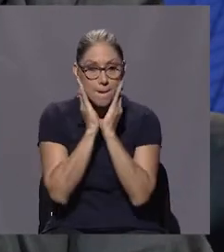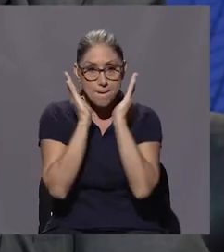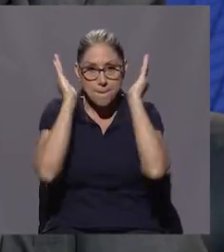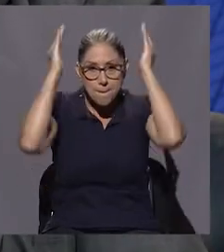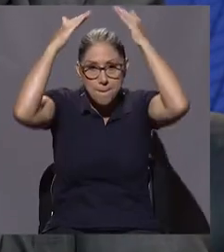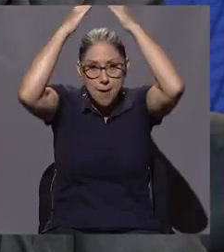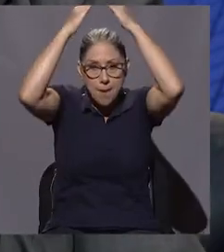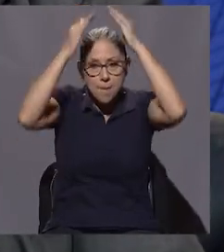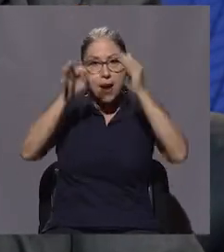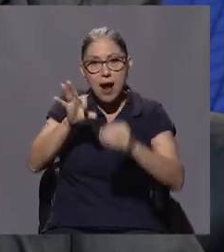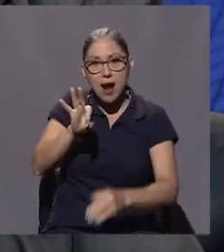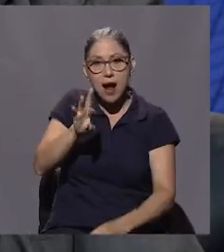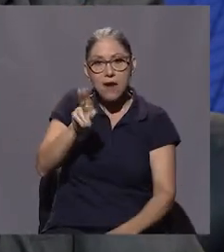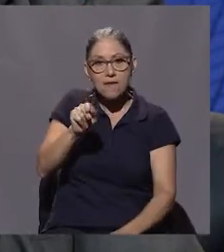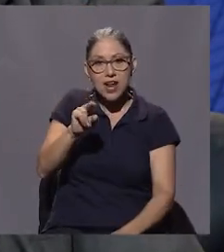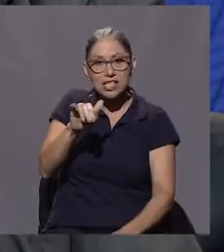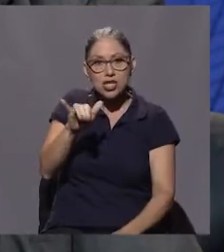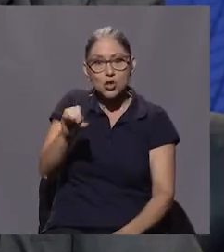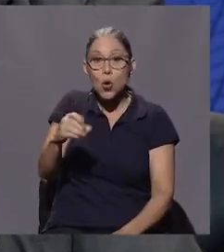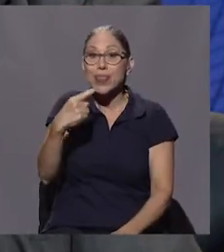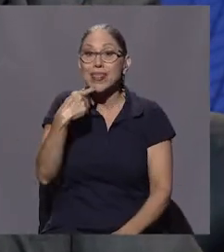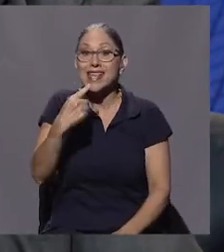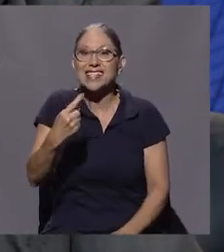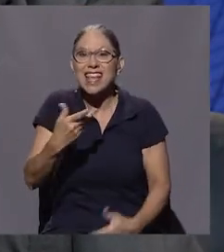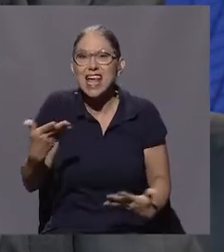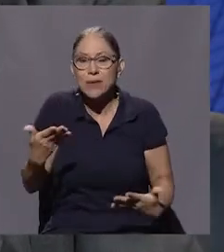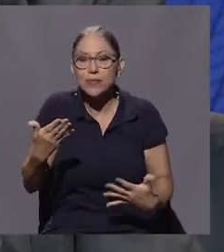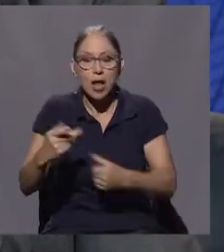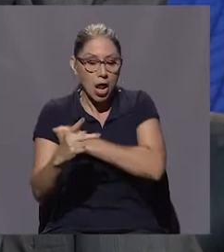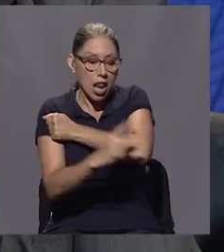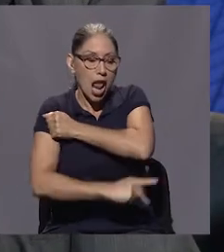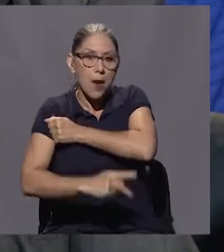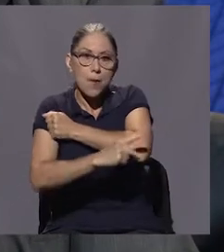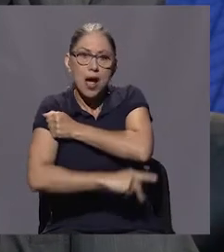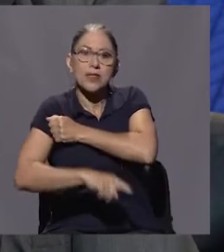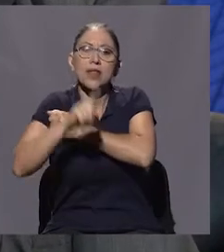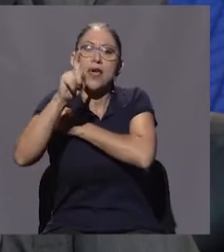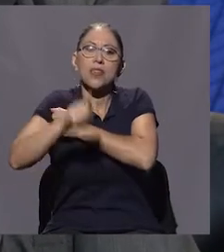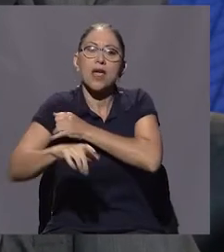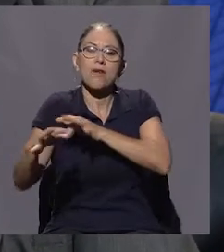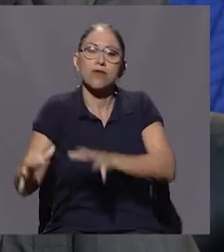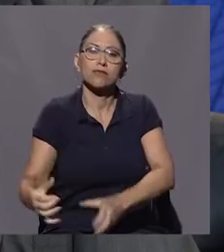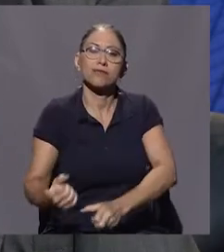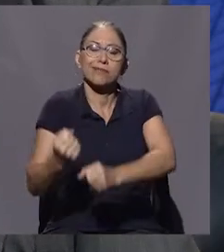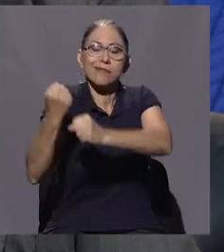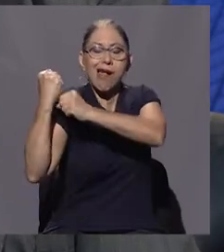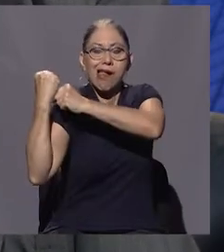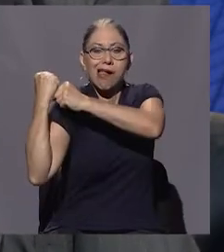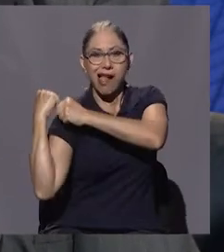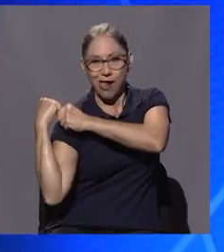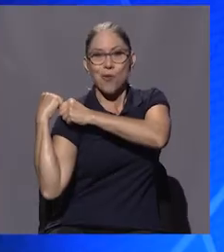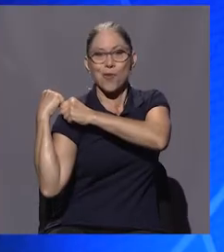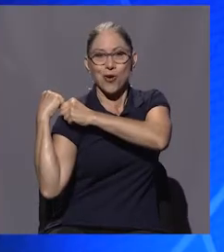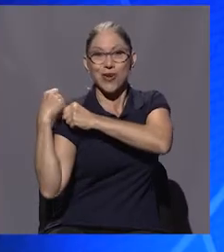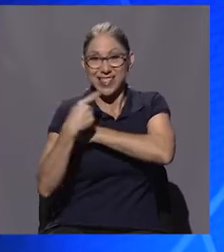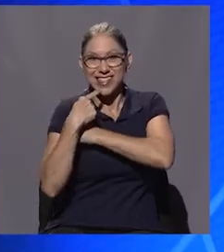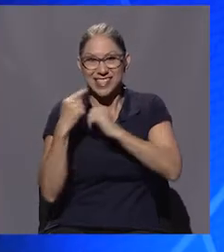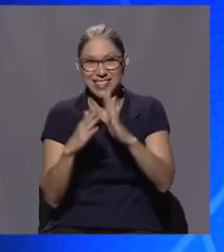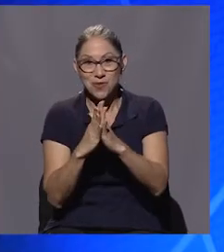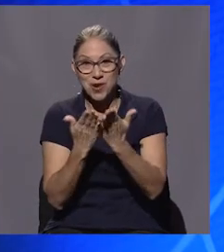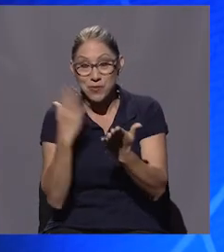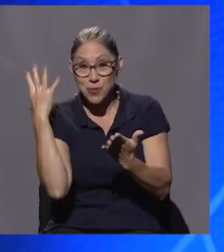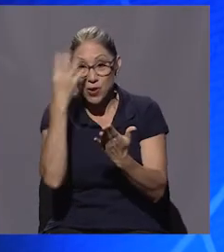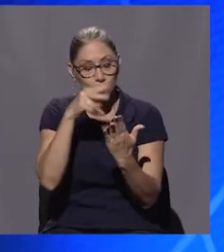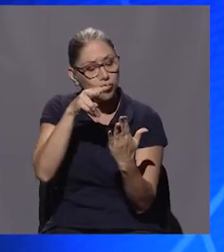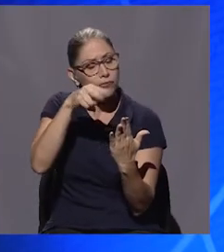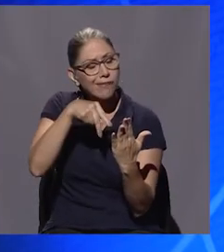libro, que hay que echarse la patria al hombro. Un librito que tiene por ahí muy hermoso. Que hay que echarse